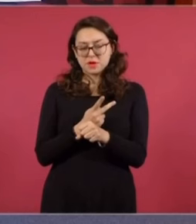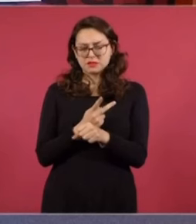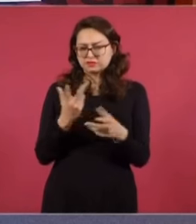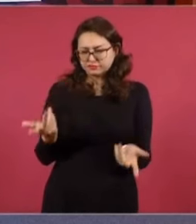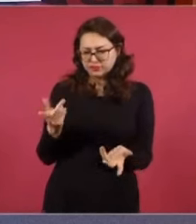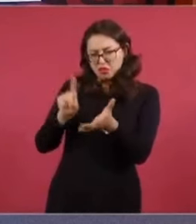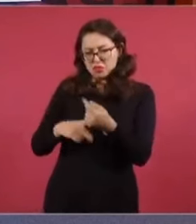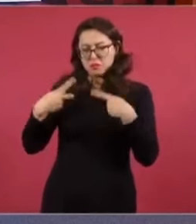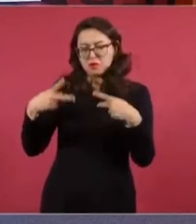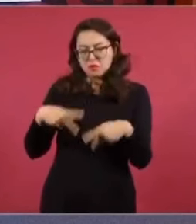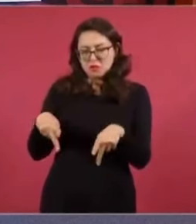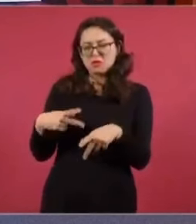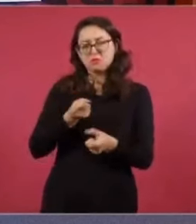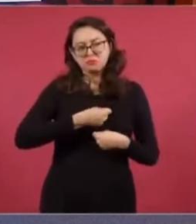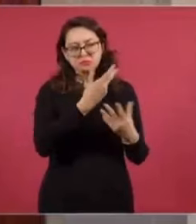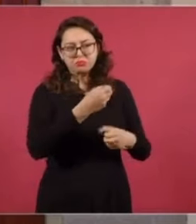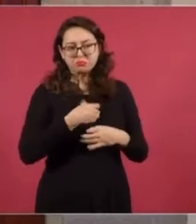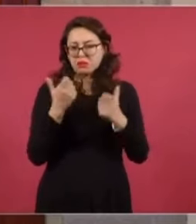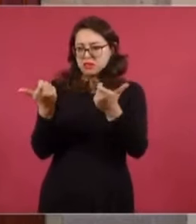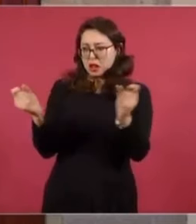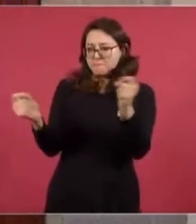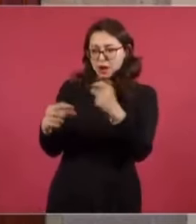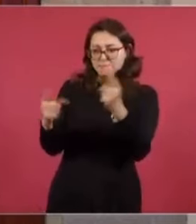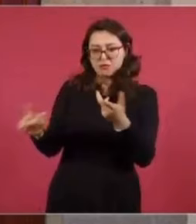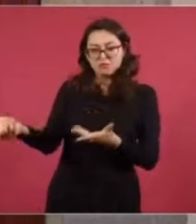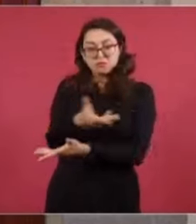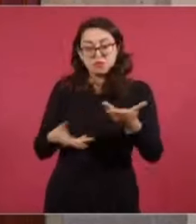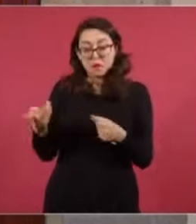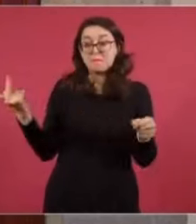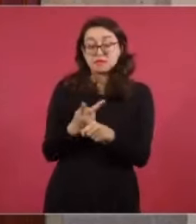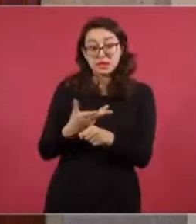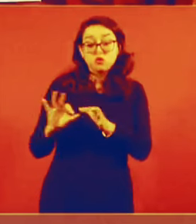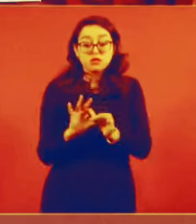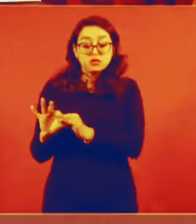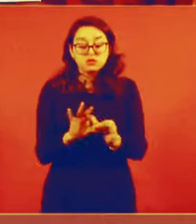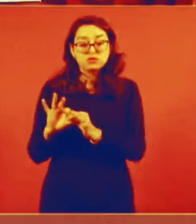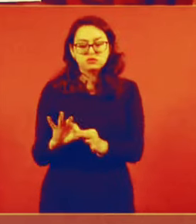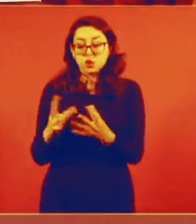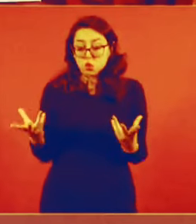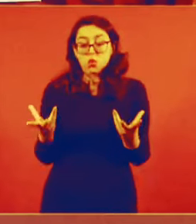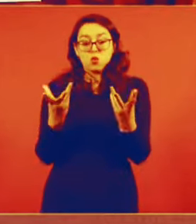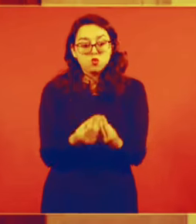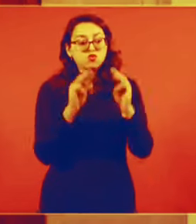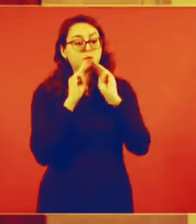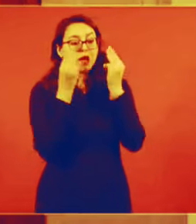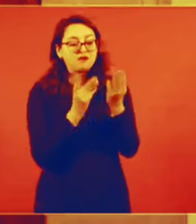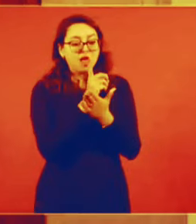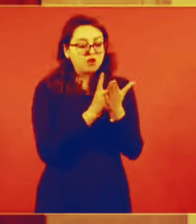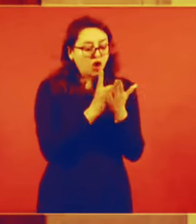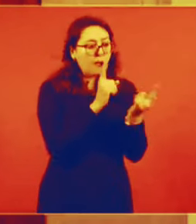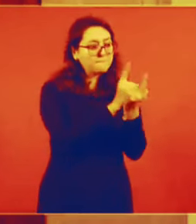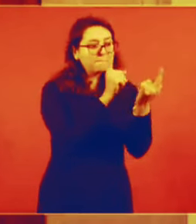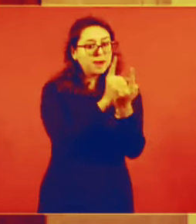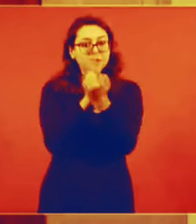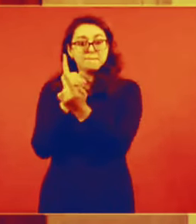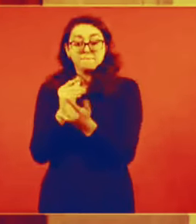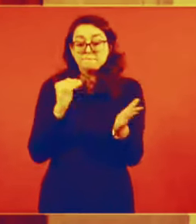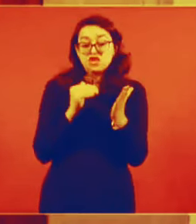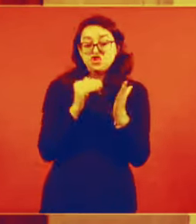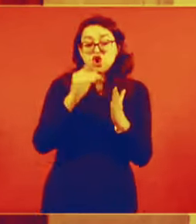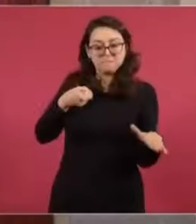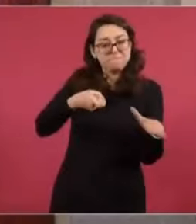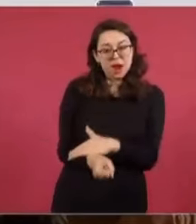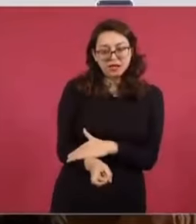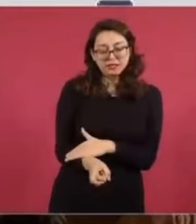transferencias de dinero, indagó alegatos en que aliados cercanos al presidente se reunieron con carteles de la droga y recibieron millones de